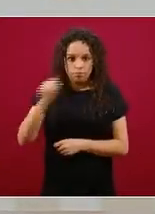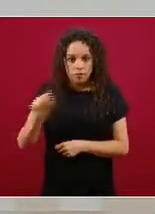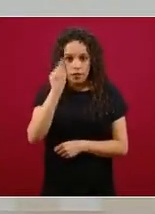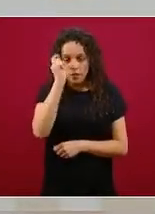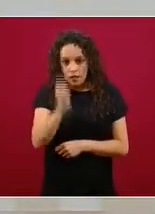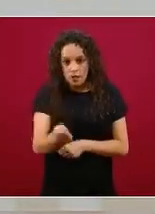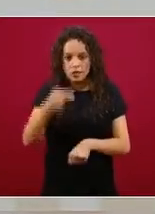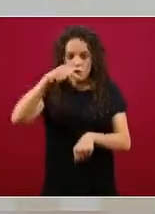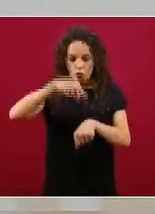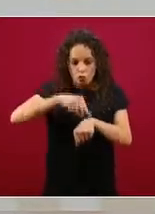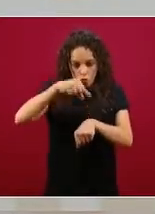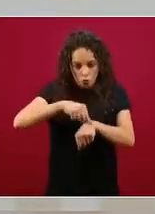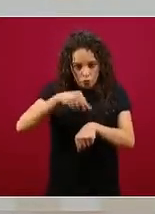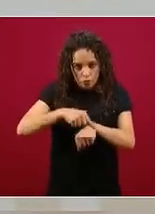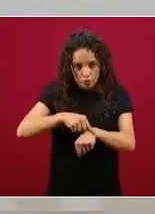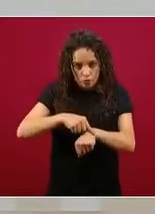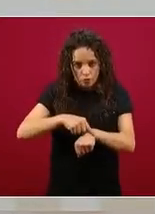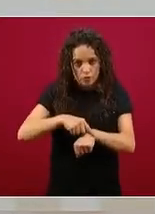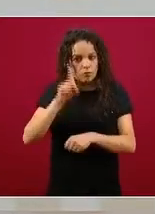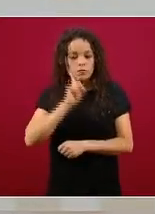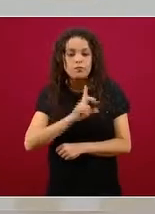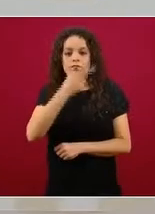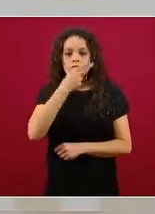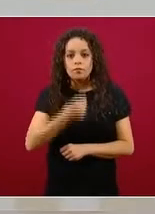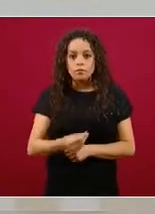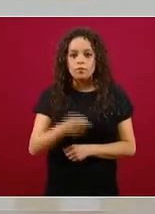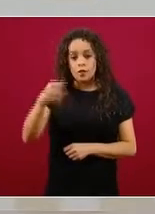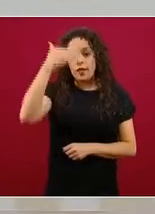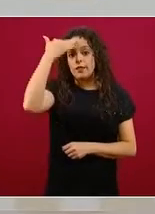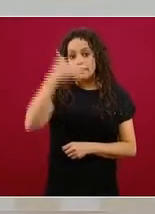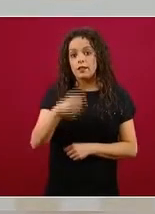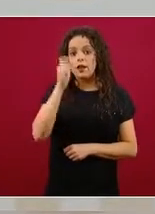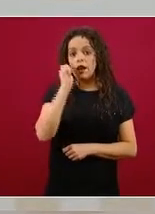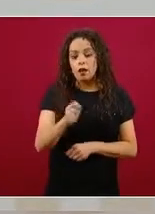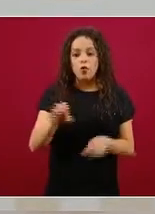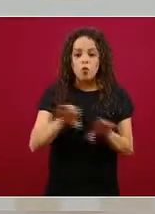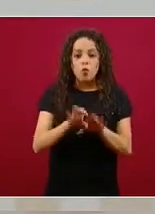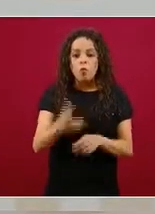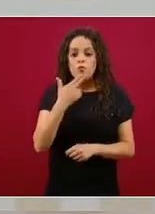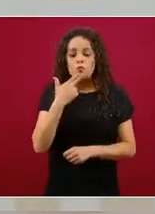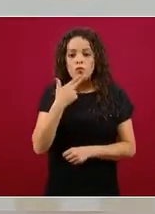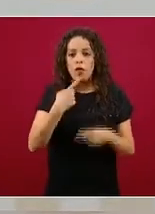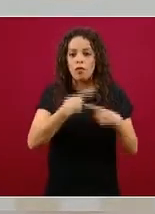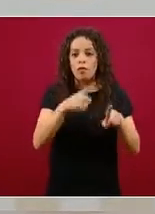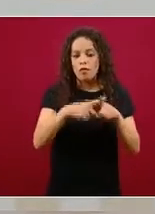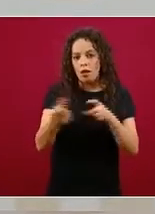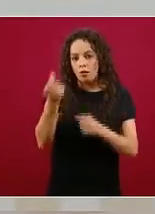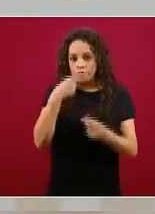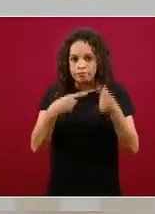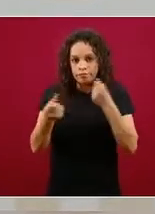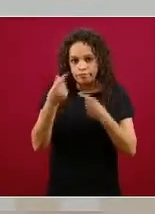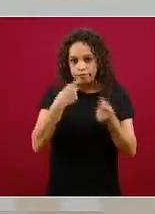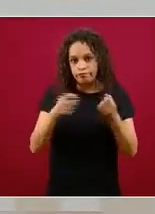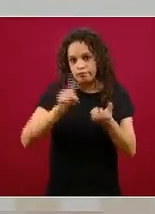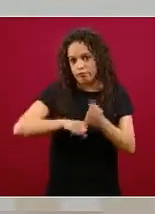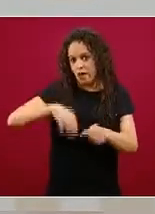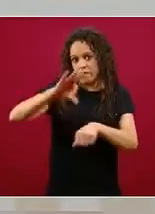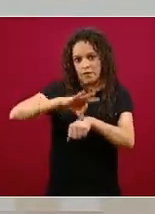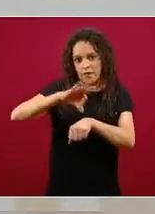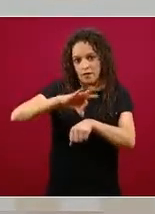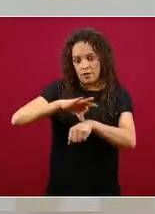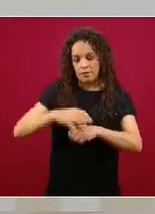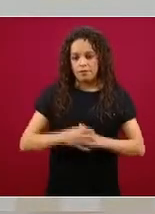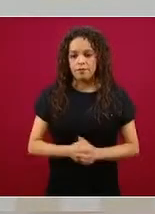precisamente para saber seleccionar los productos farmacéuticos sobre covid y dexametasona